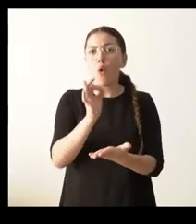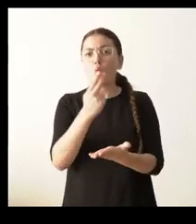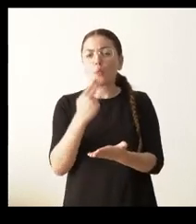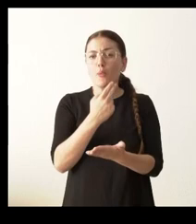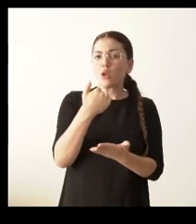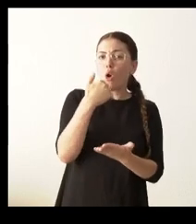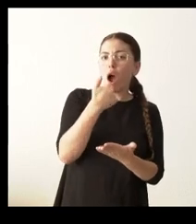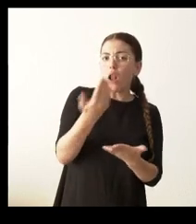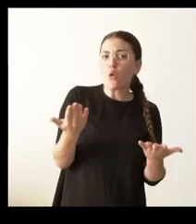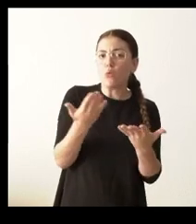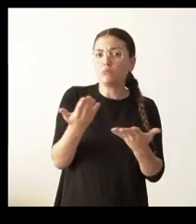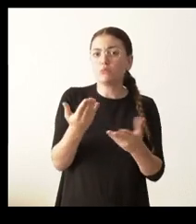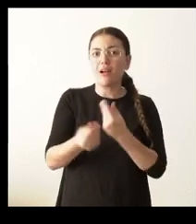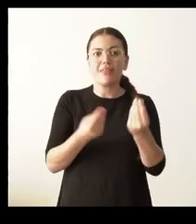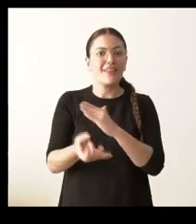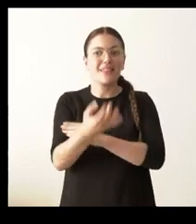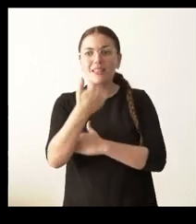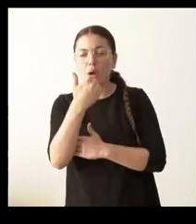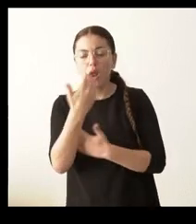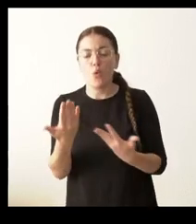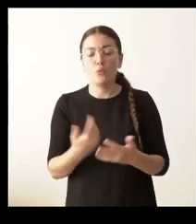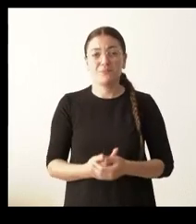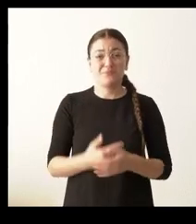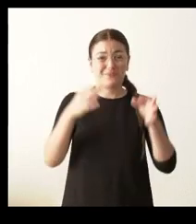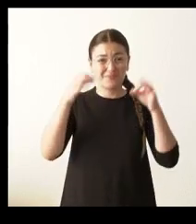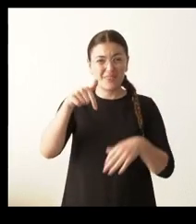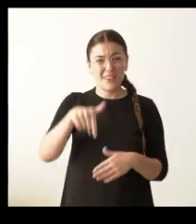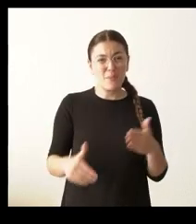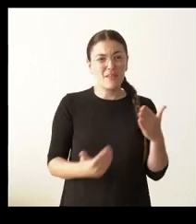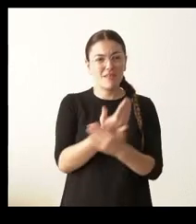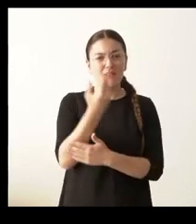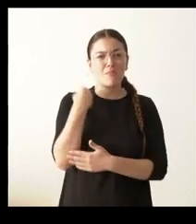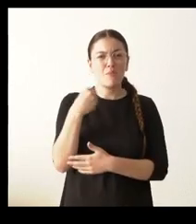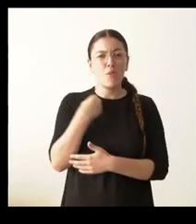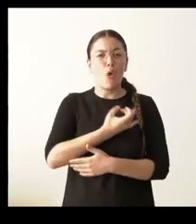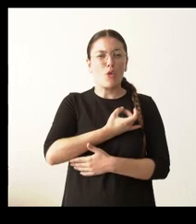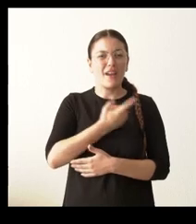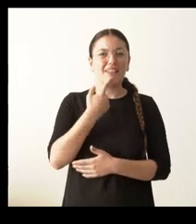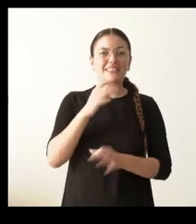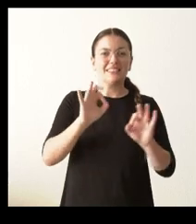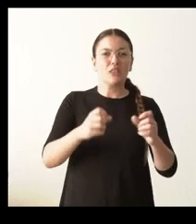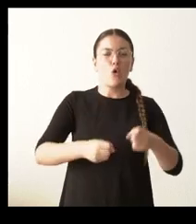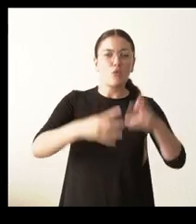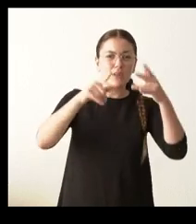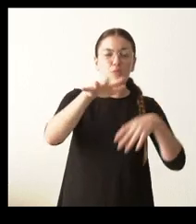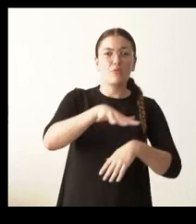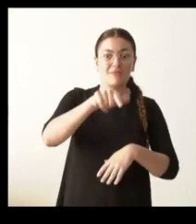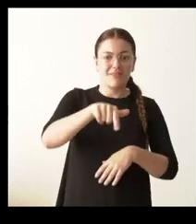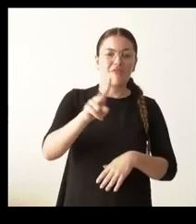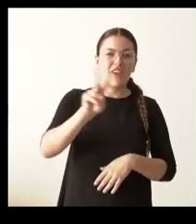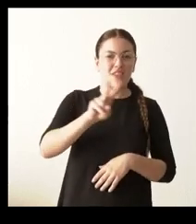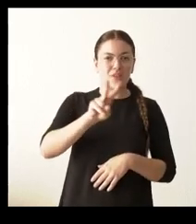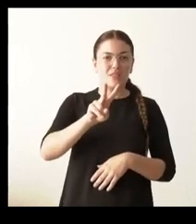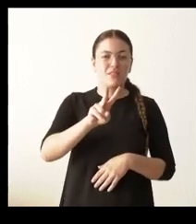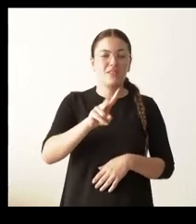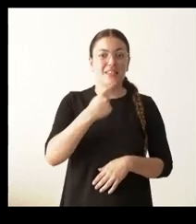con el Gobierno alguna iniciativa en este sentido? Esta misma mañana el concejal de urbanismo del Ayuntamiento de Valladolid hablaba de que,